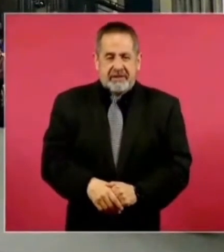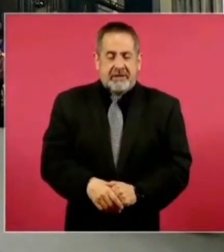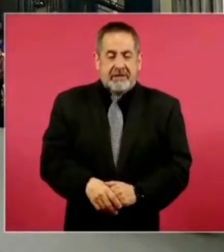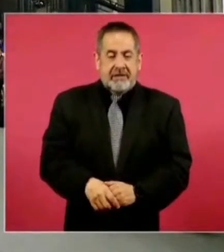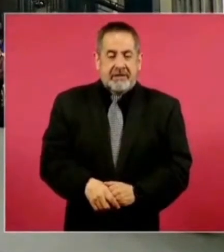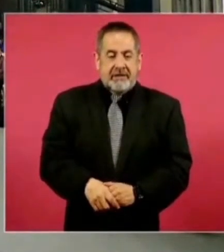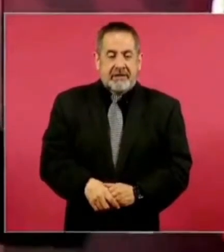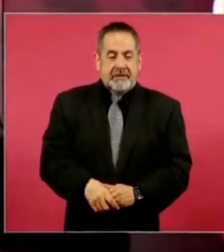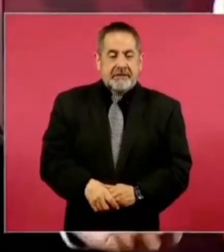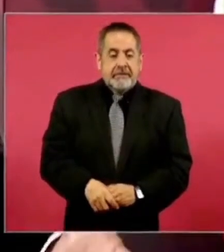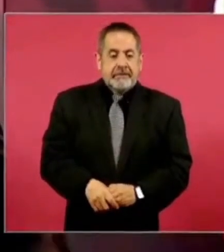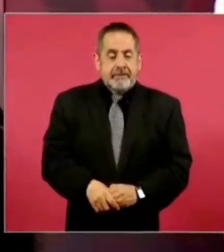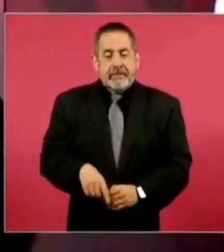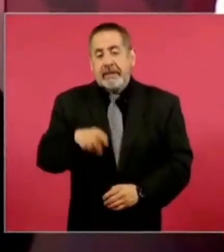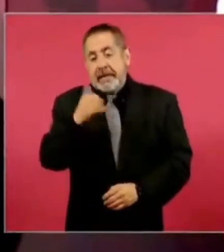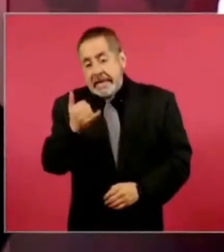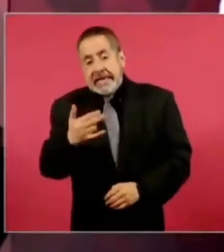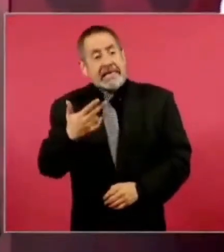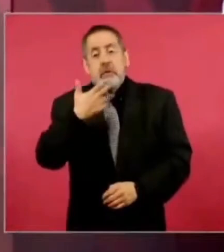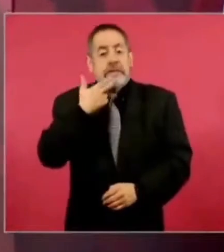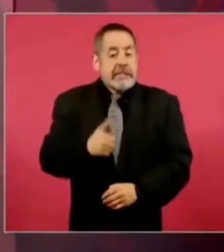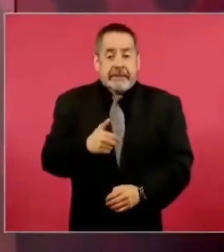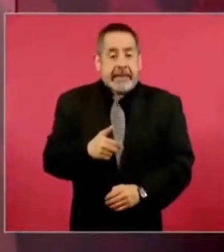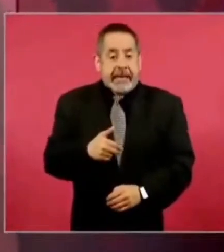ni siquiera es eficaz eso.